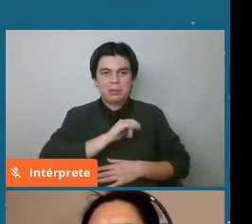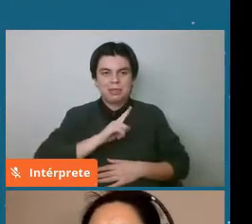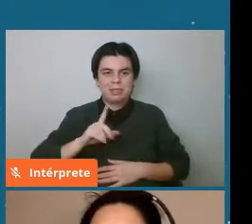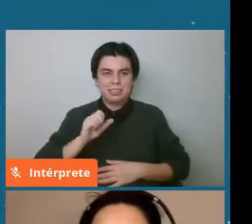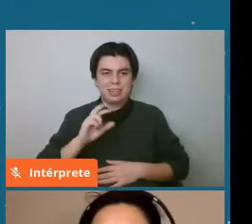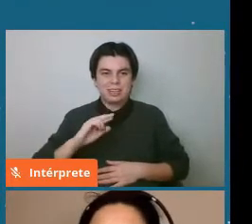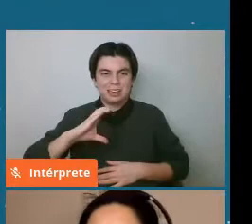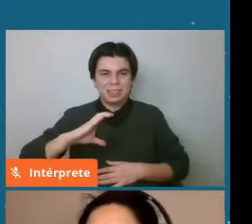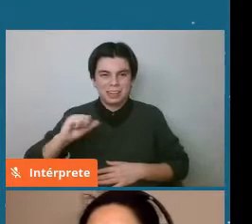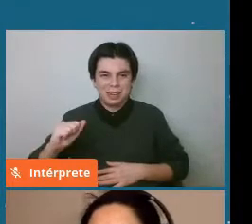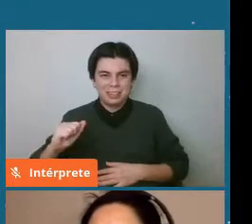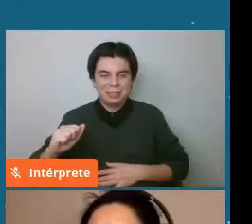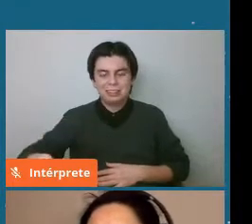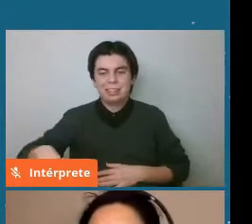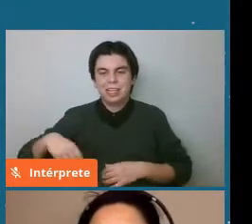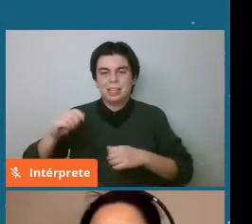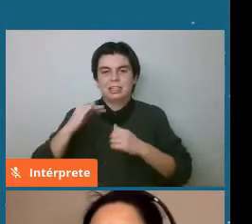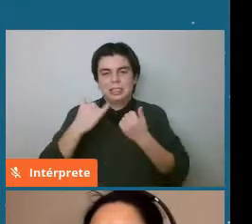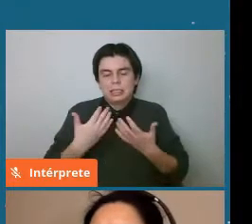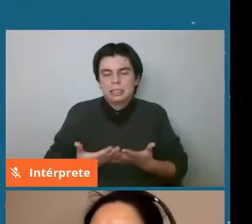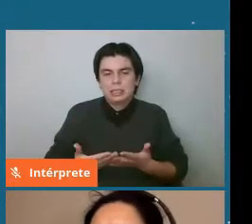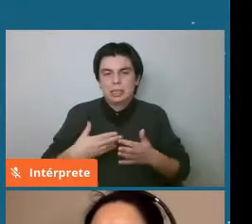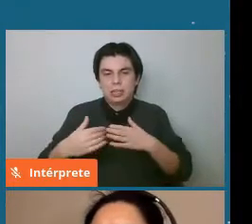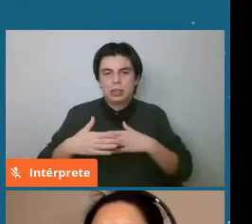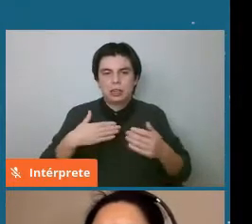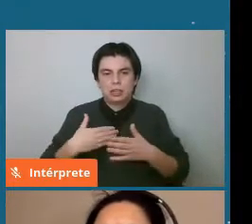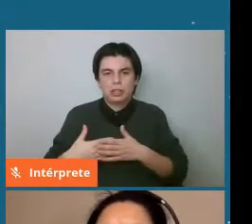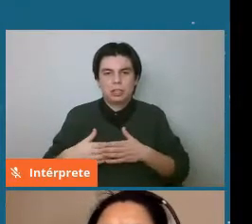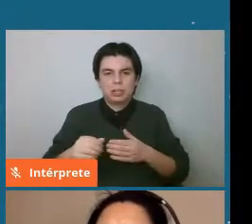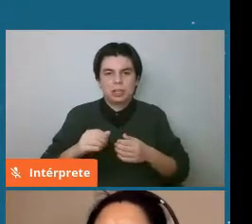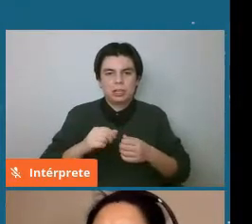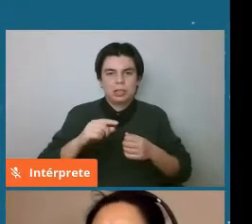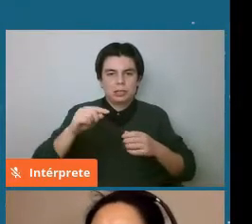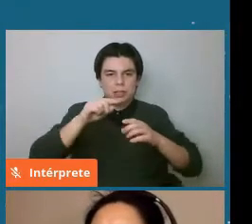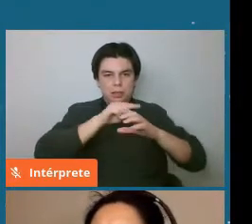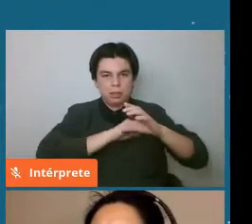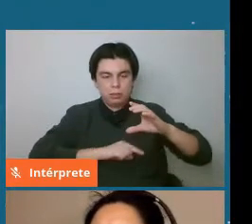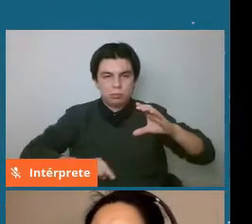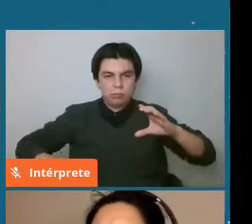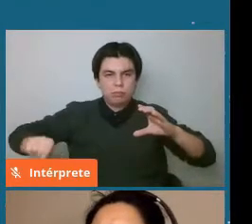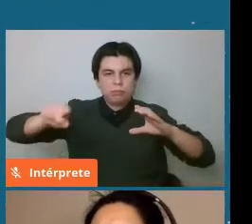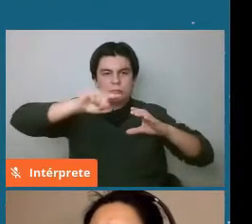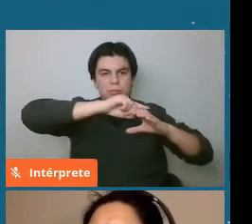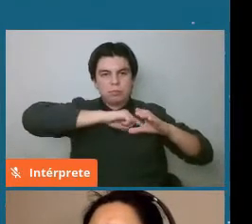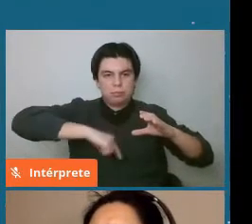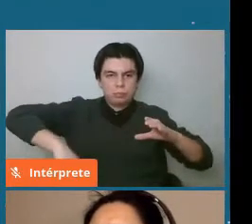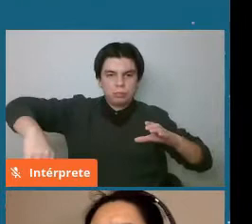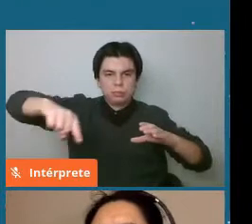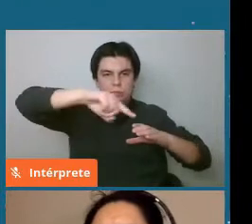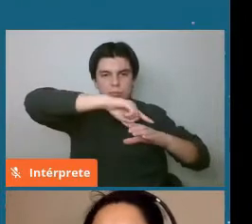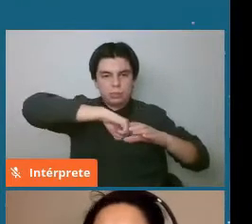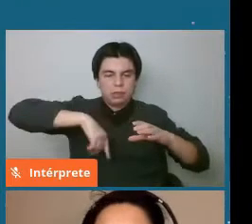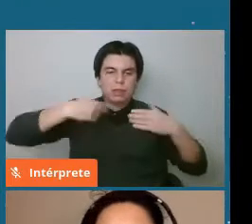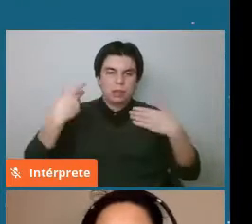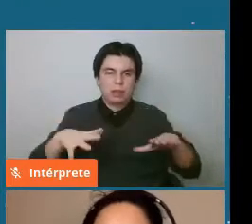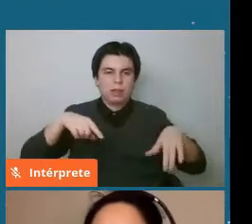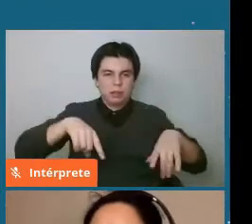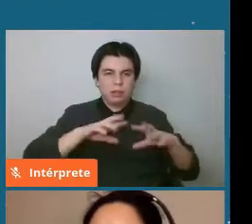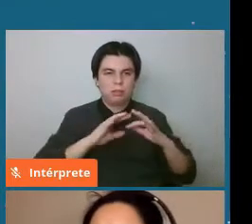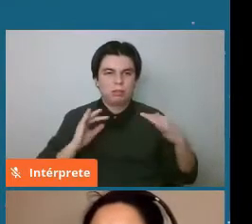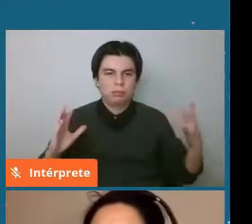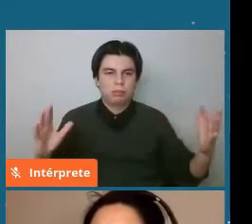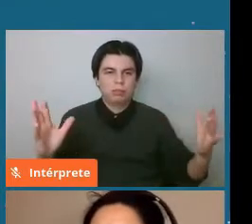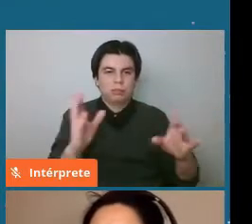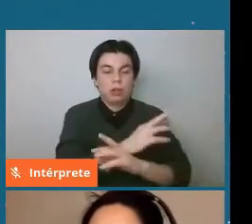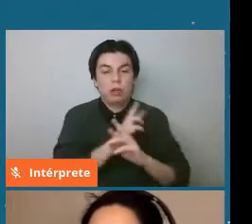suerte, bien, bien, su órbita está bien acotada dentro del cinturón principal, y esperamos